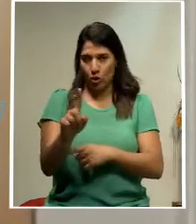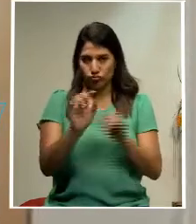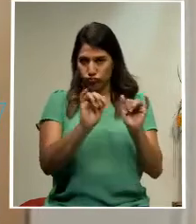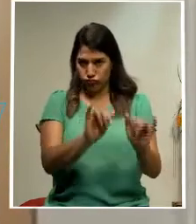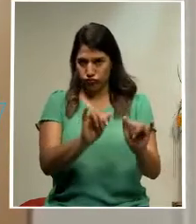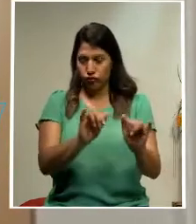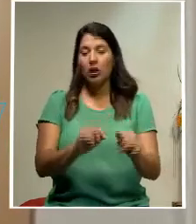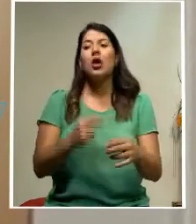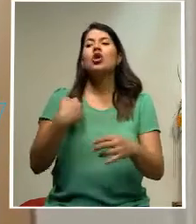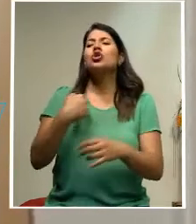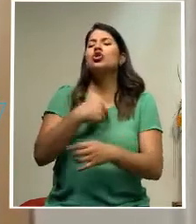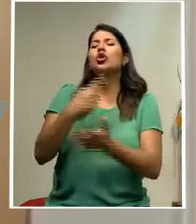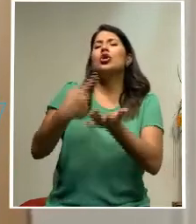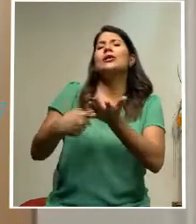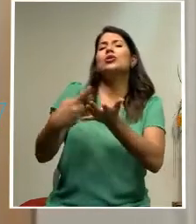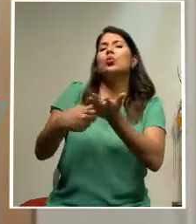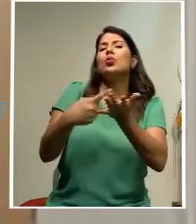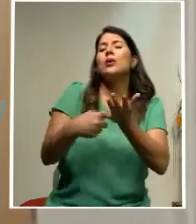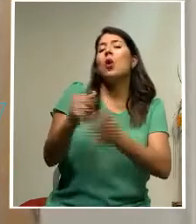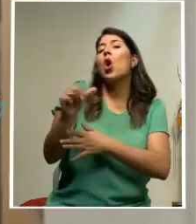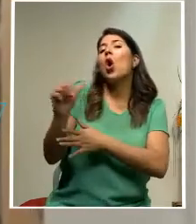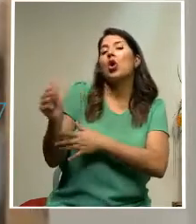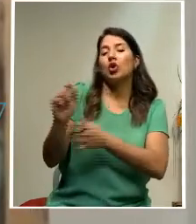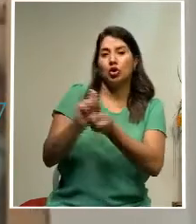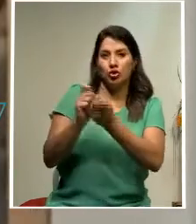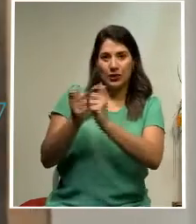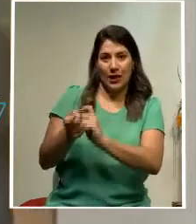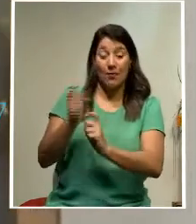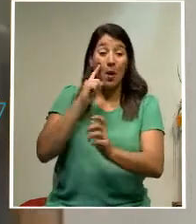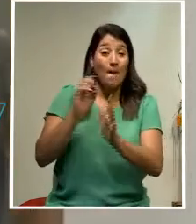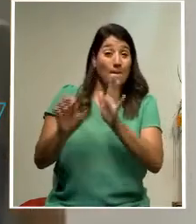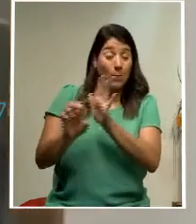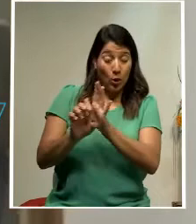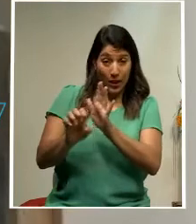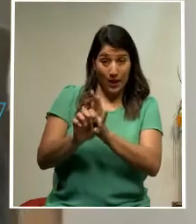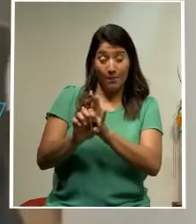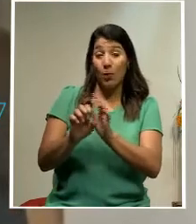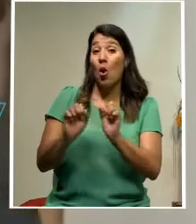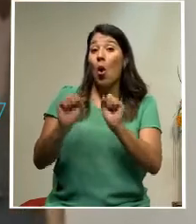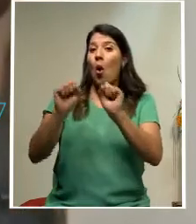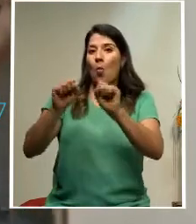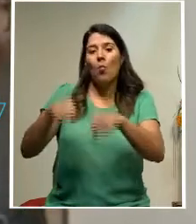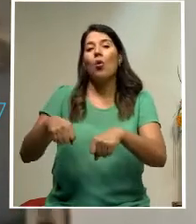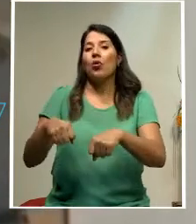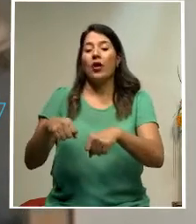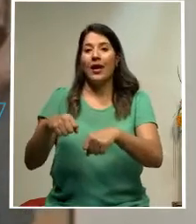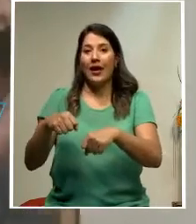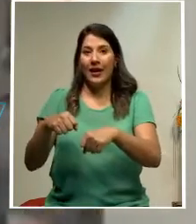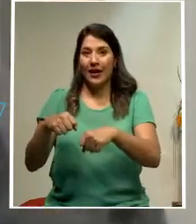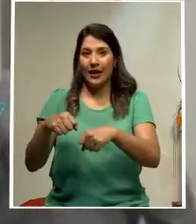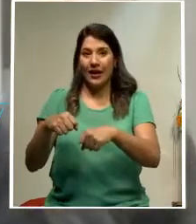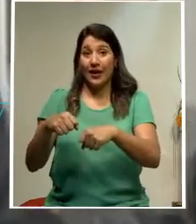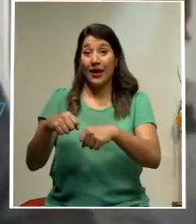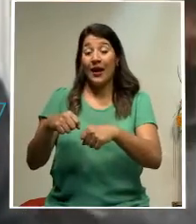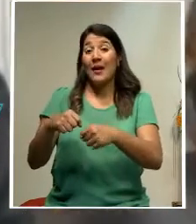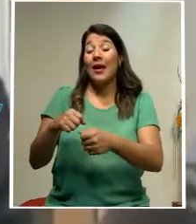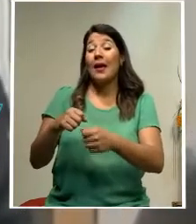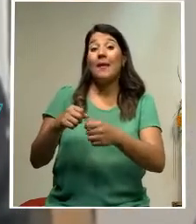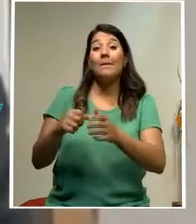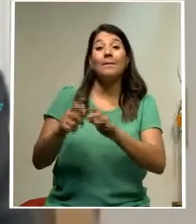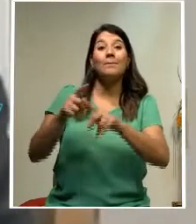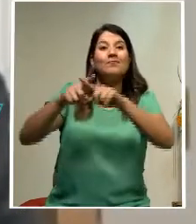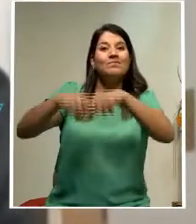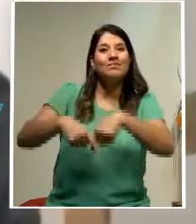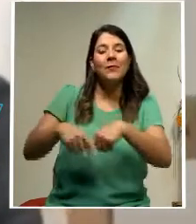de posible reforma. Una es el ir cerrando la edad de jubilación anticipada si hay